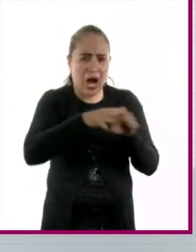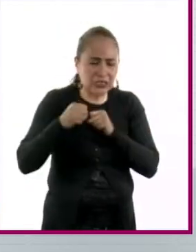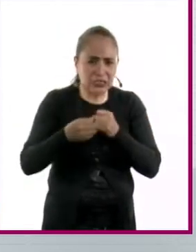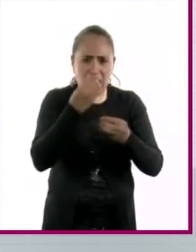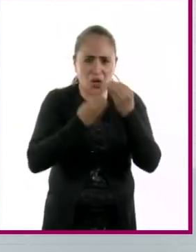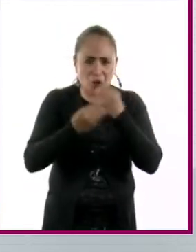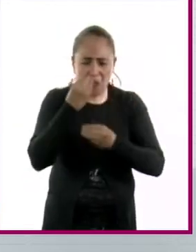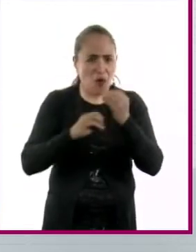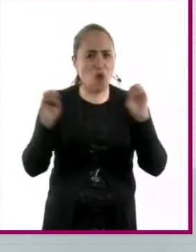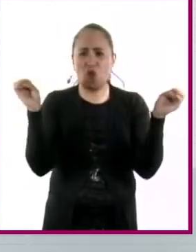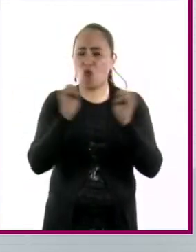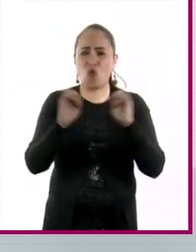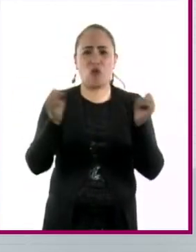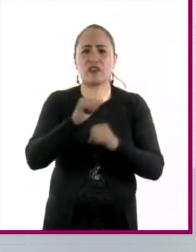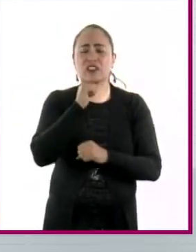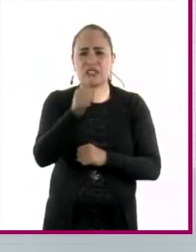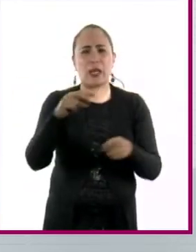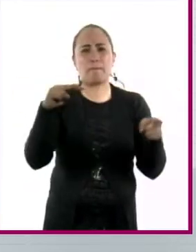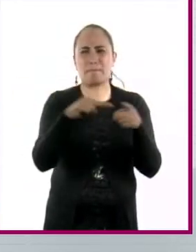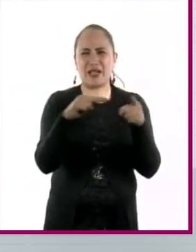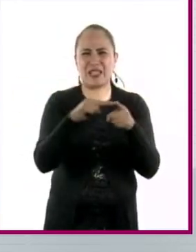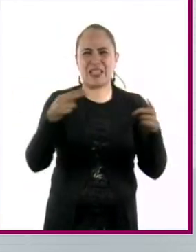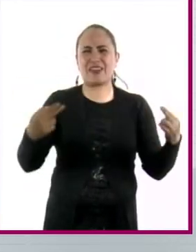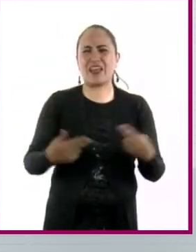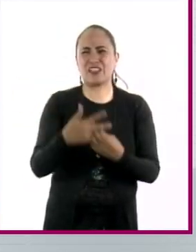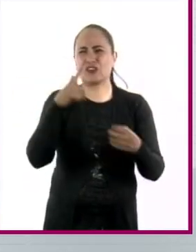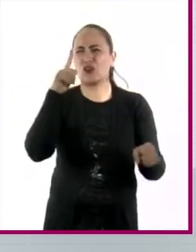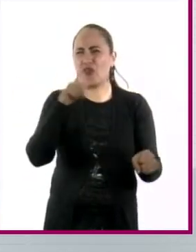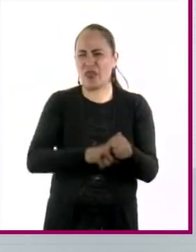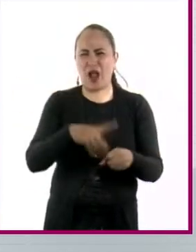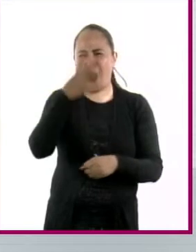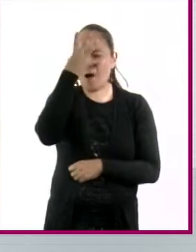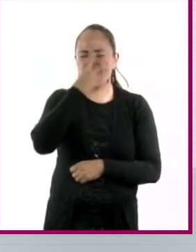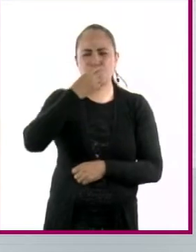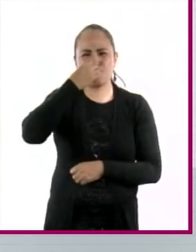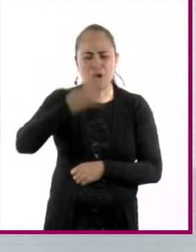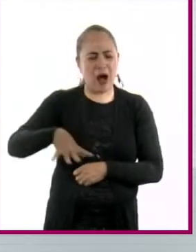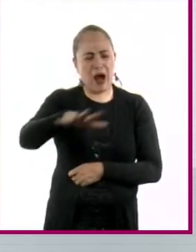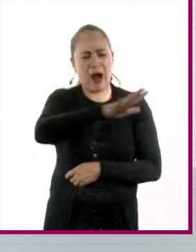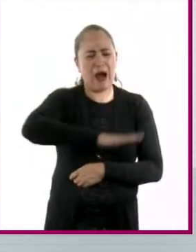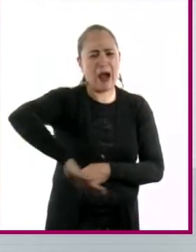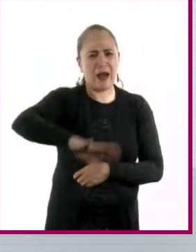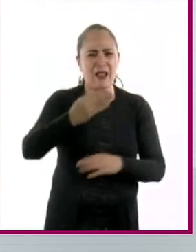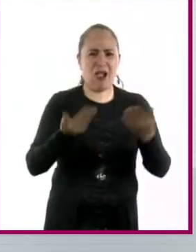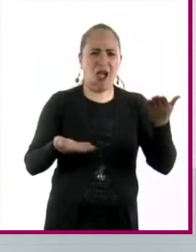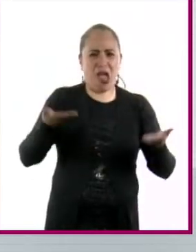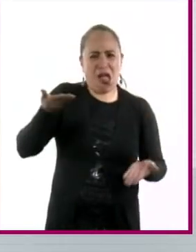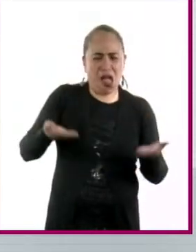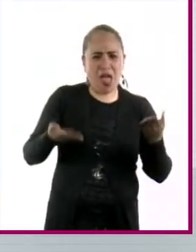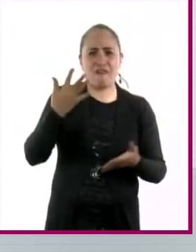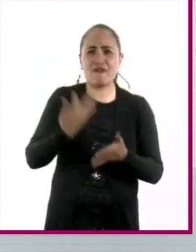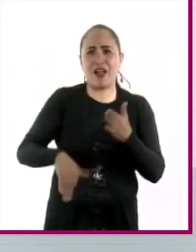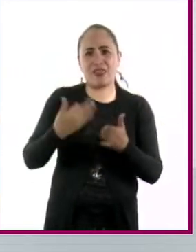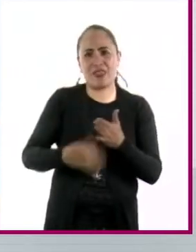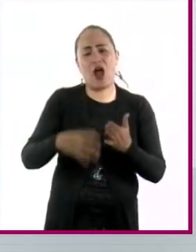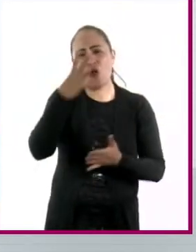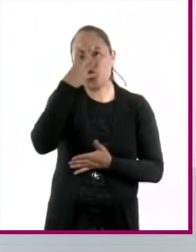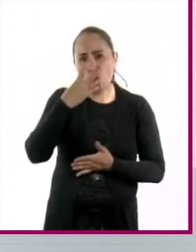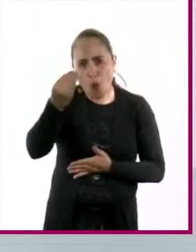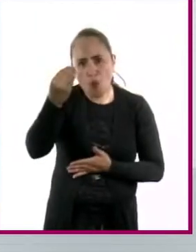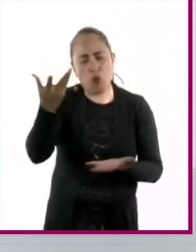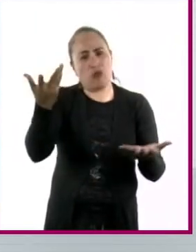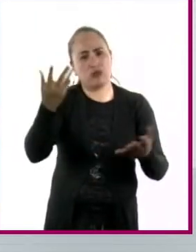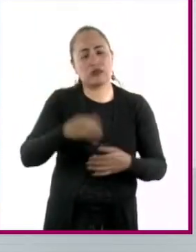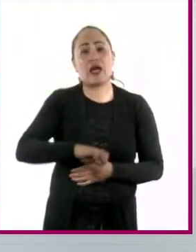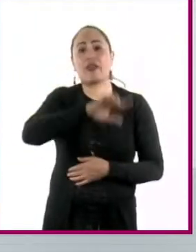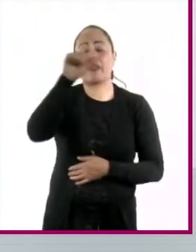sistema en Yellowstone, que es un parque nacional precioso, estaba enfermo porque faltaba una especie, los lobos. A